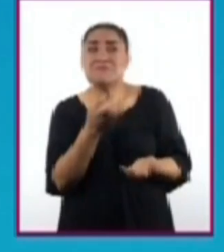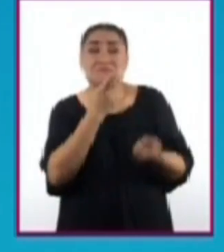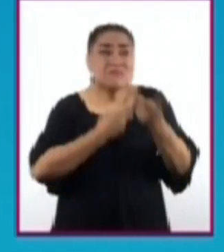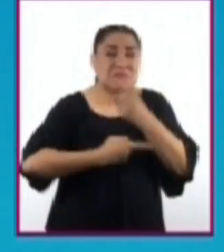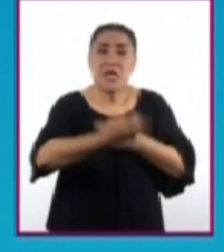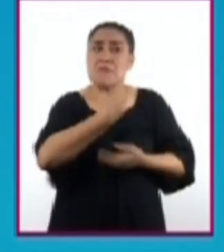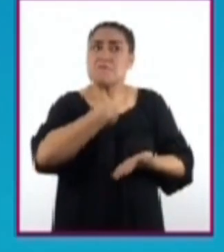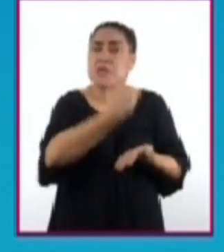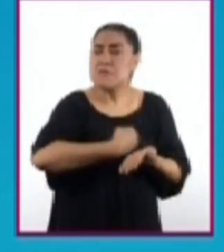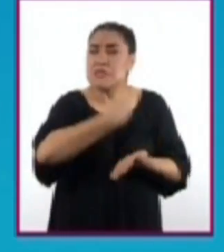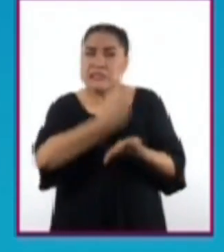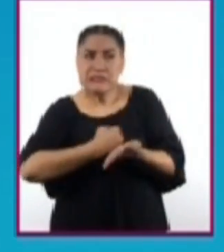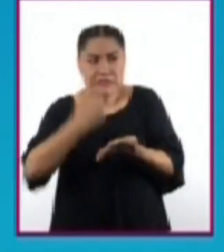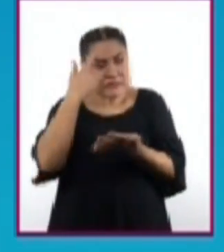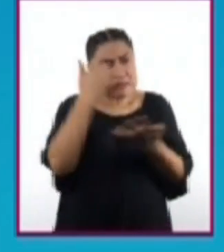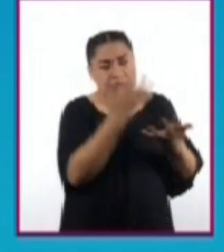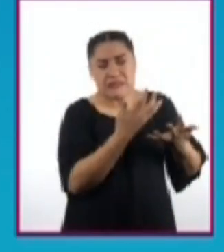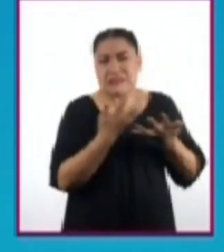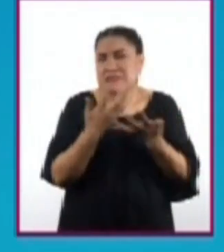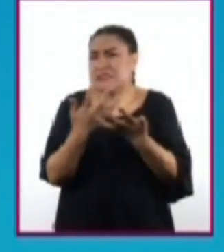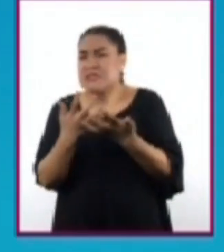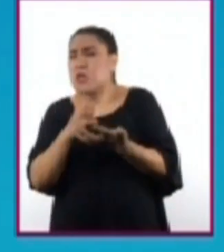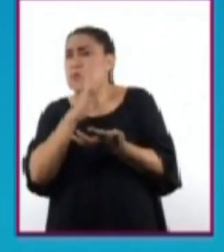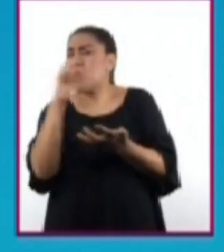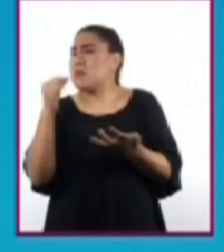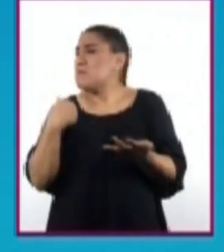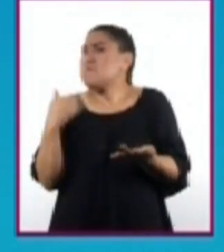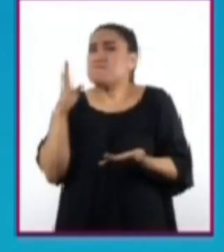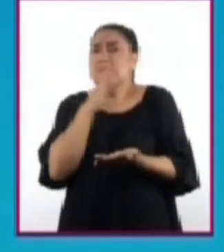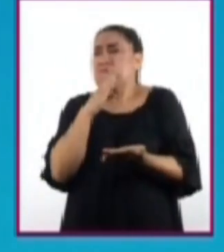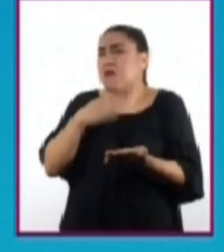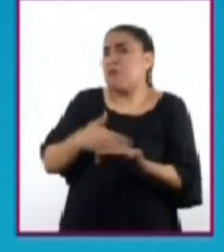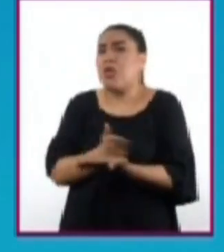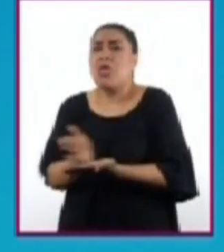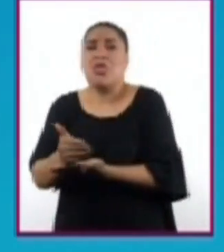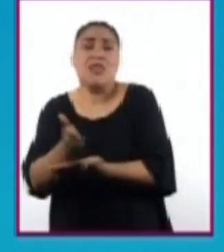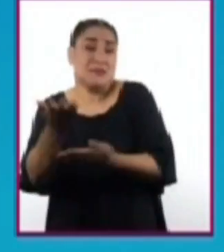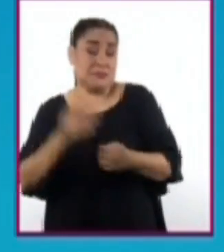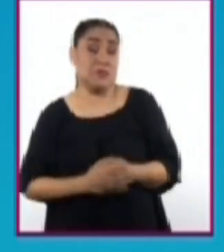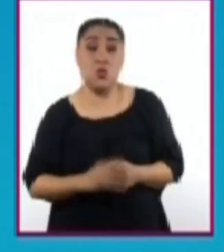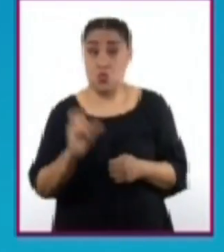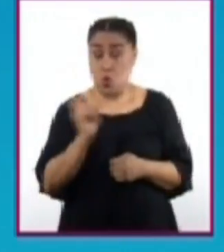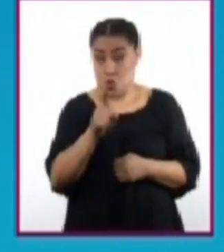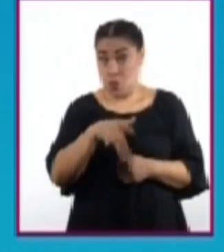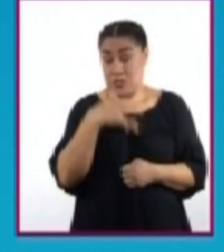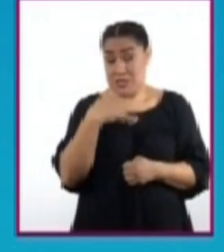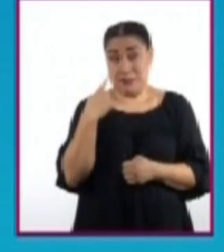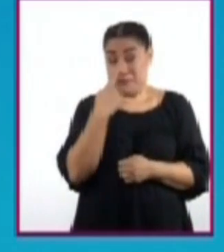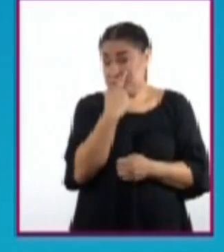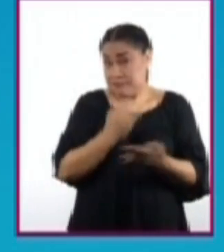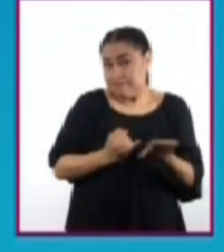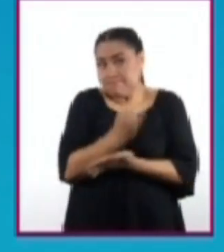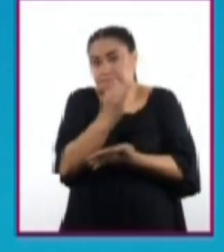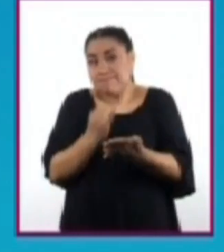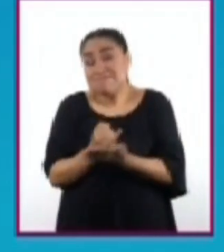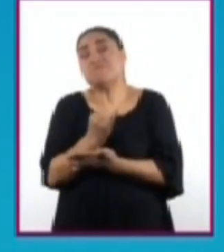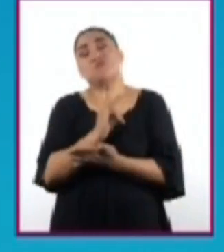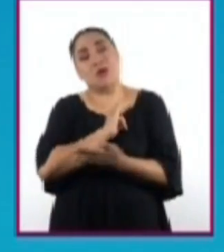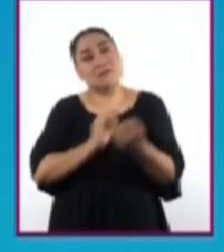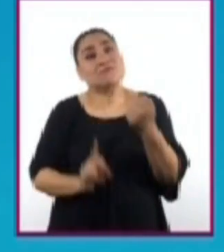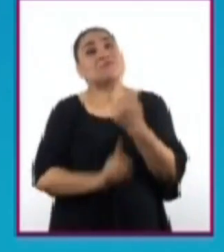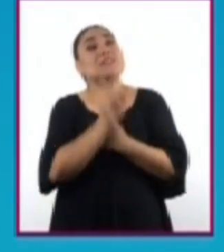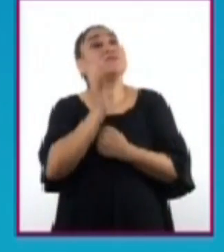presiones externas, puedes caer en conductas de riesgo. Todas las decisiones que tomes tendrán consecuencias.